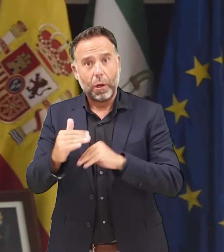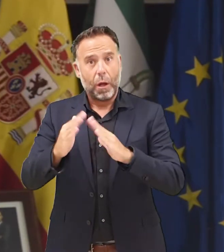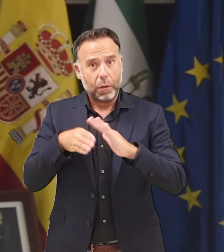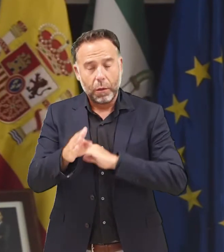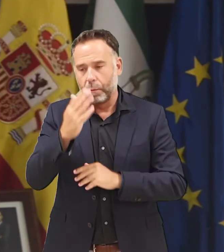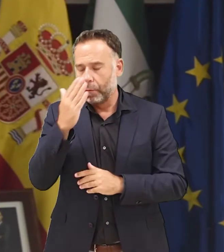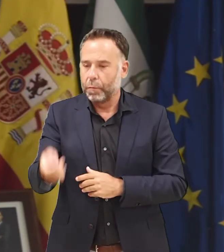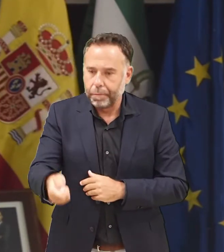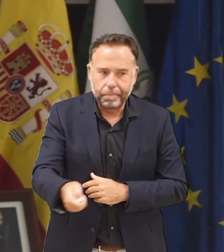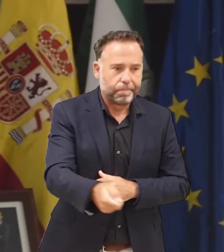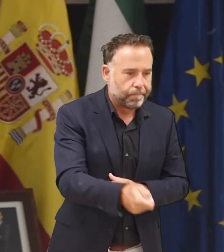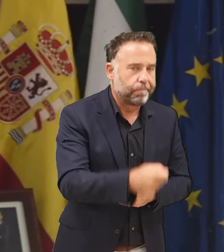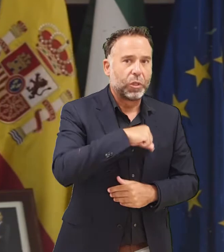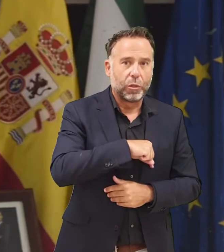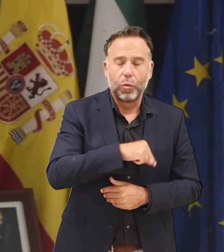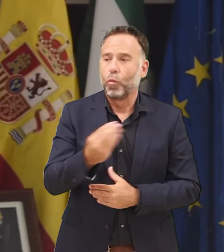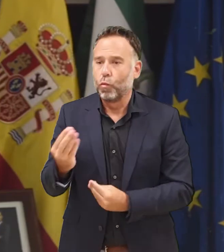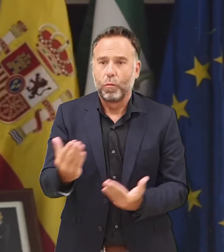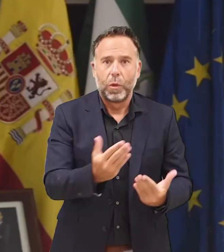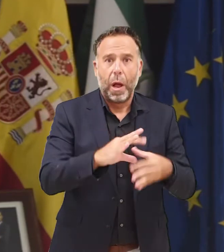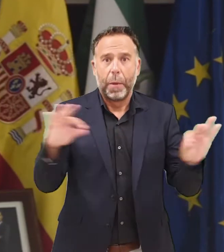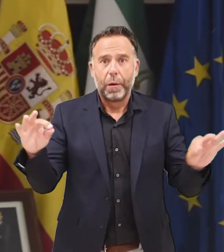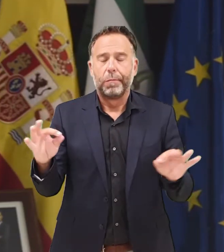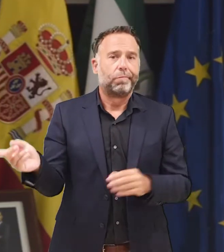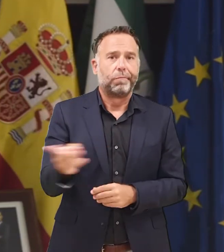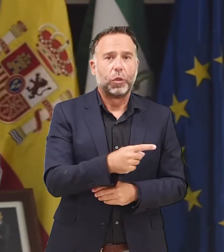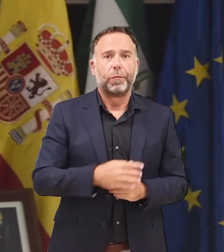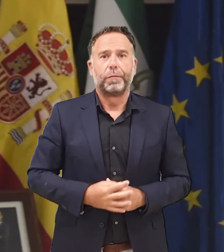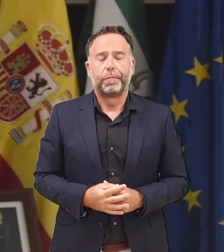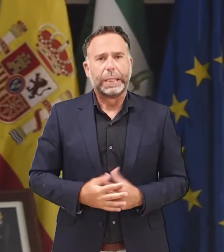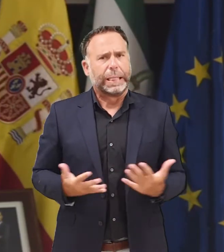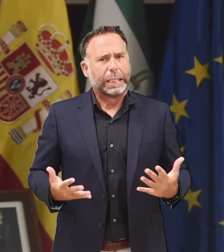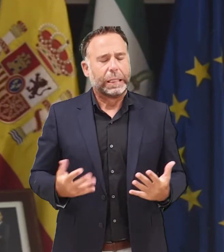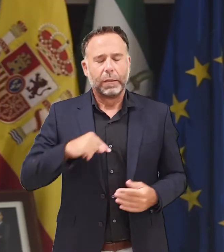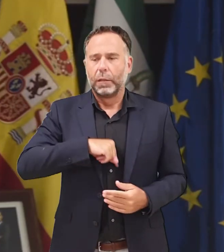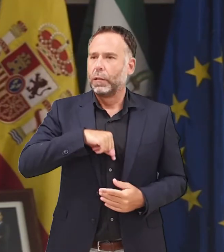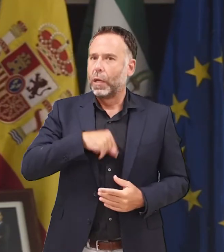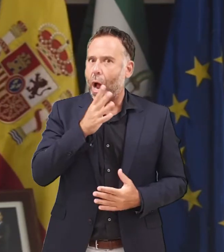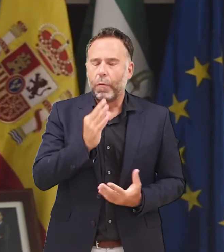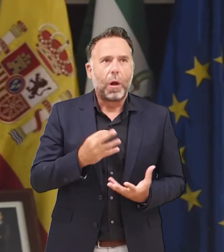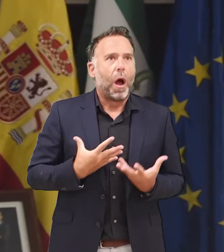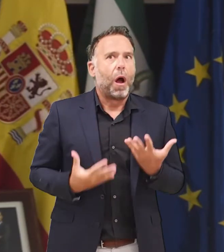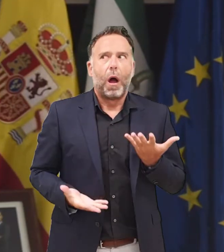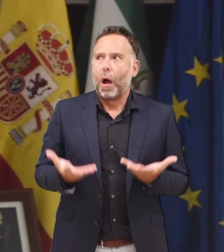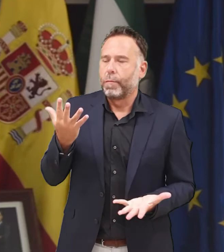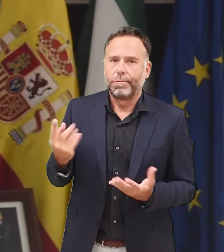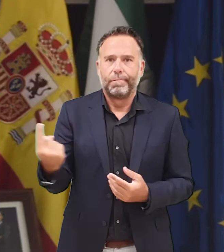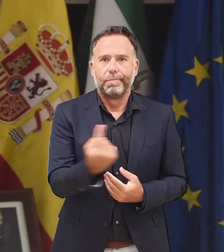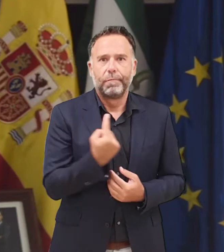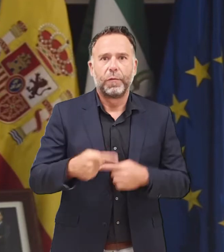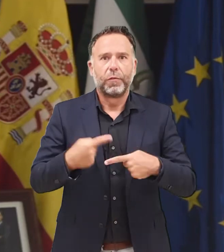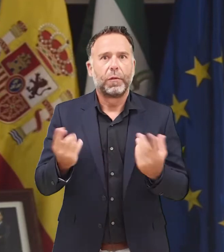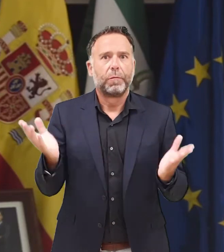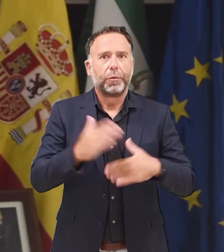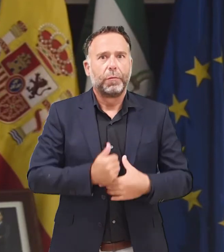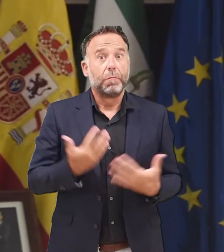familiares y amigos, notaba efectivamente ese vacío que ha dejado y que hoy es de todo. Pero